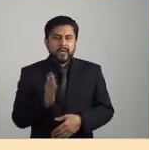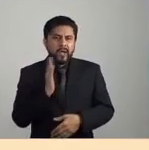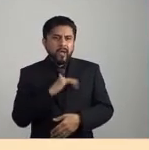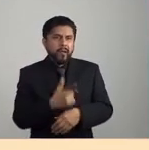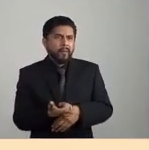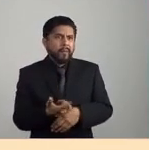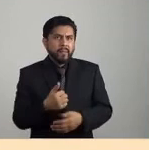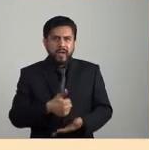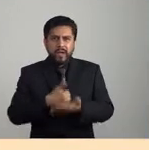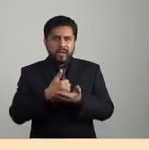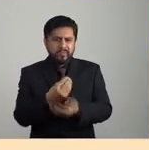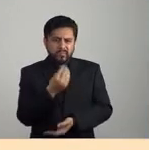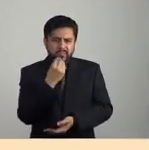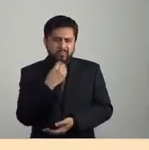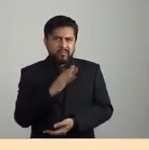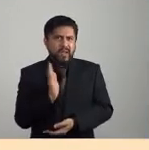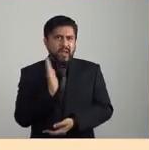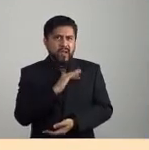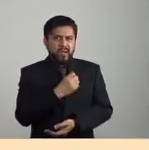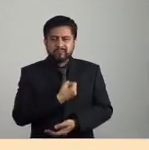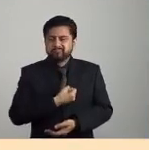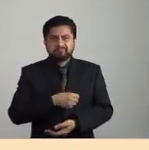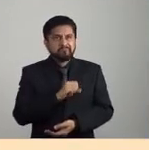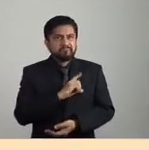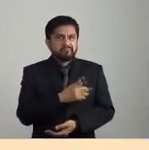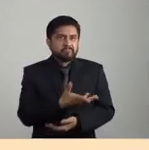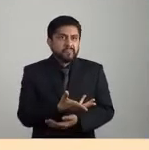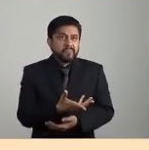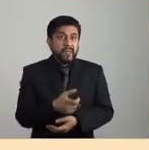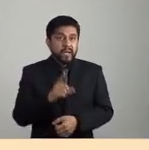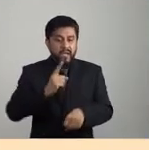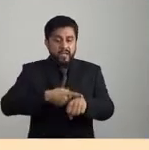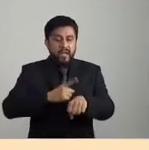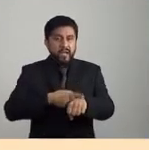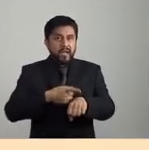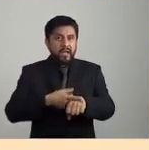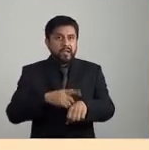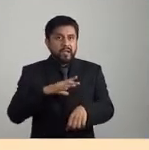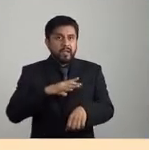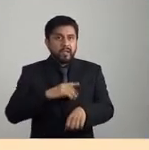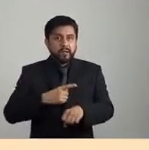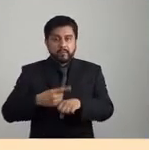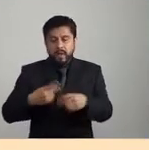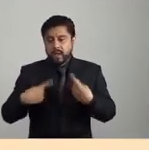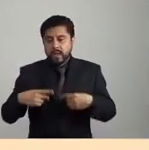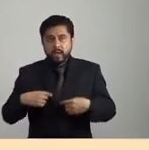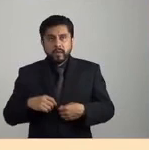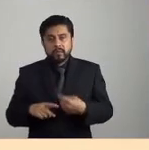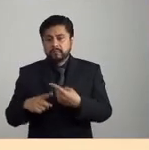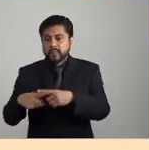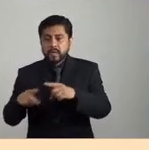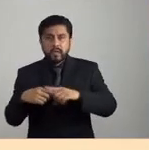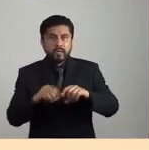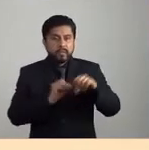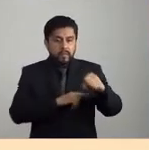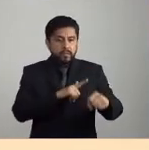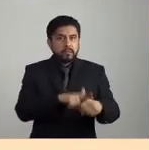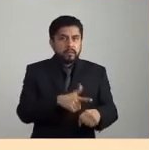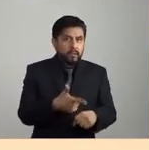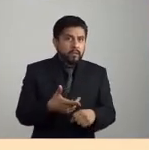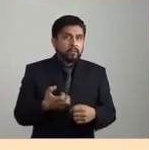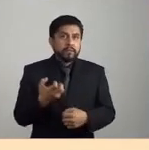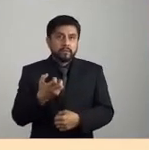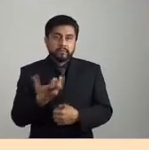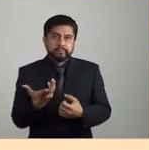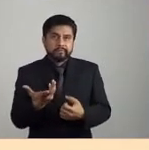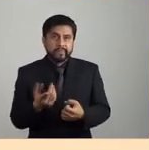que nos mal alimenta, ¿no?, que incluso genera enfermedades mortales sobre las especies humanas y no